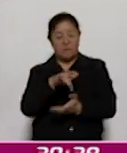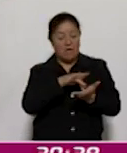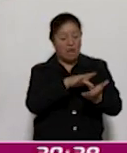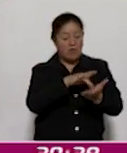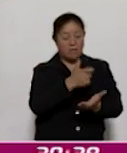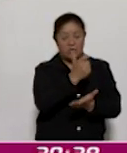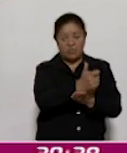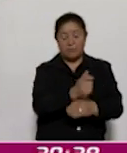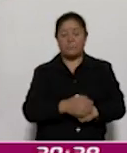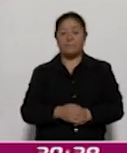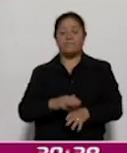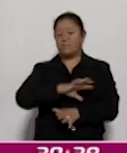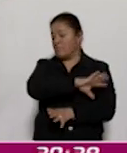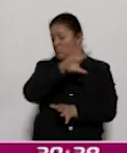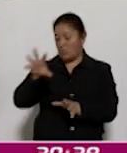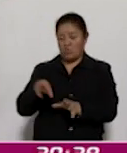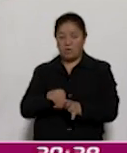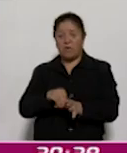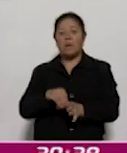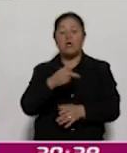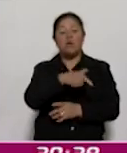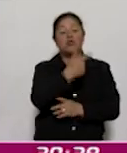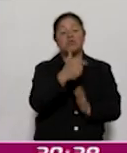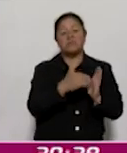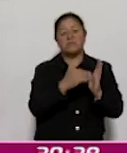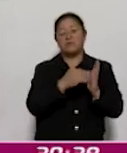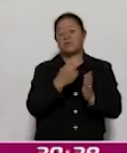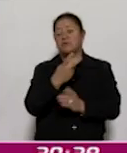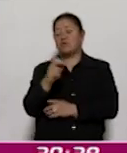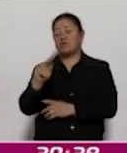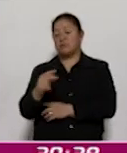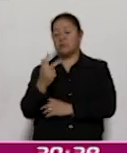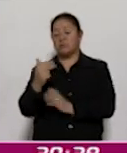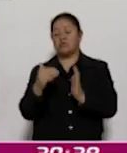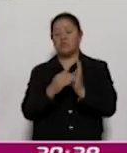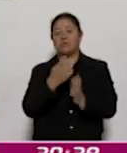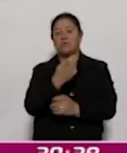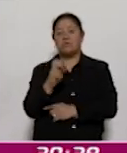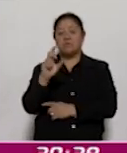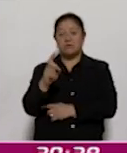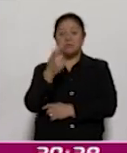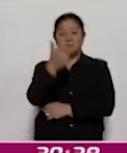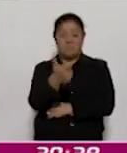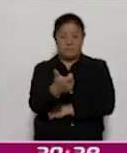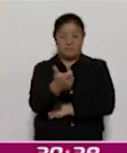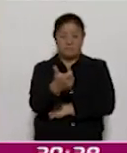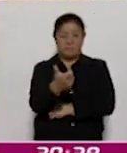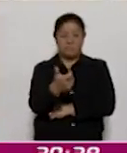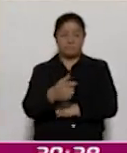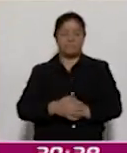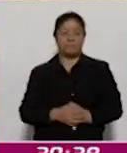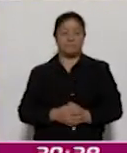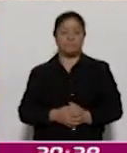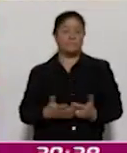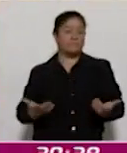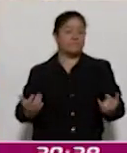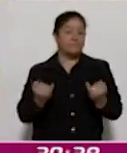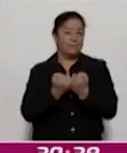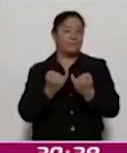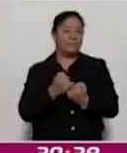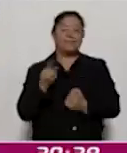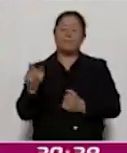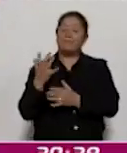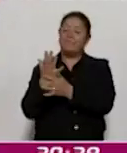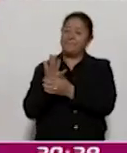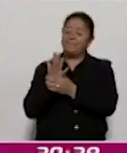Con una inversión total de 12.288.330 pesos. Asimismo, destacó que